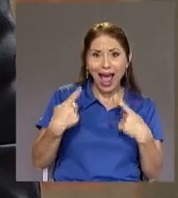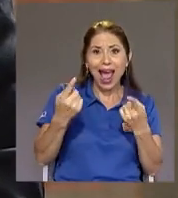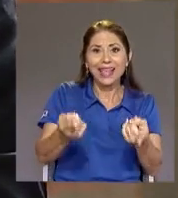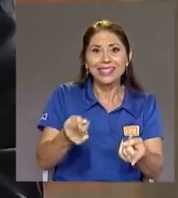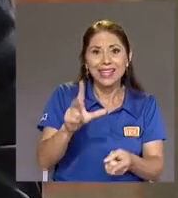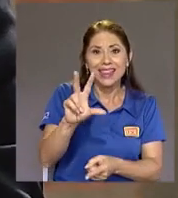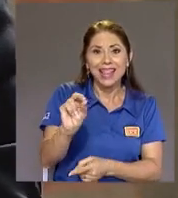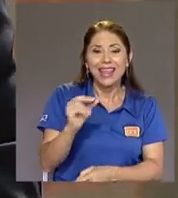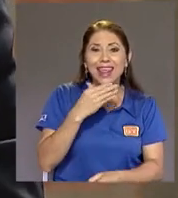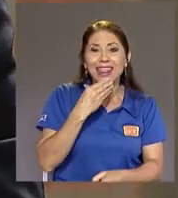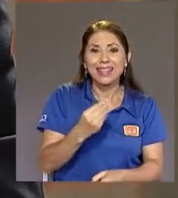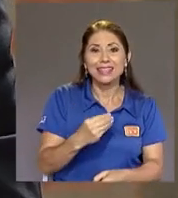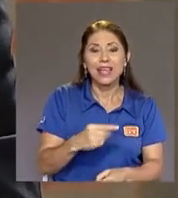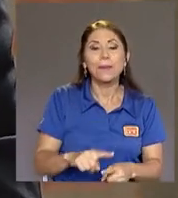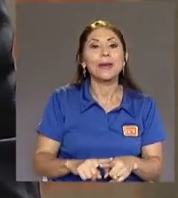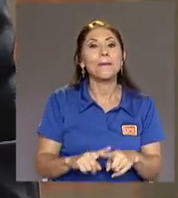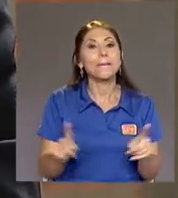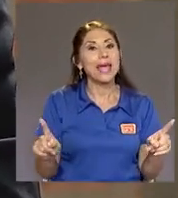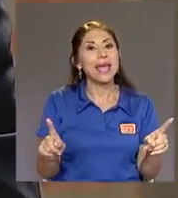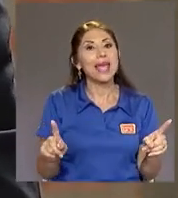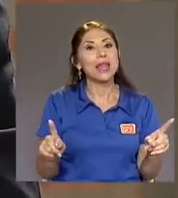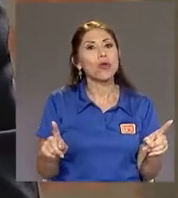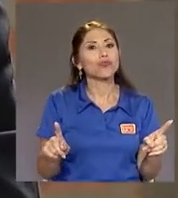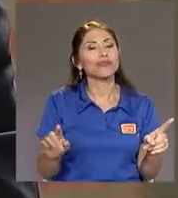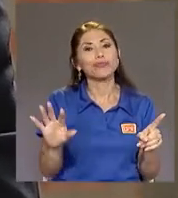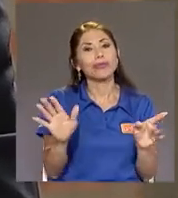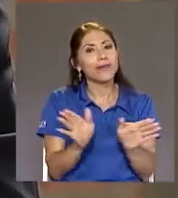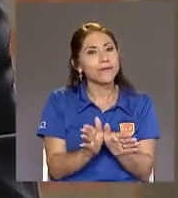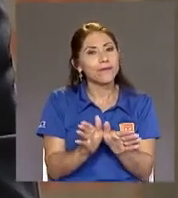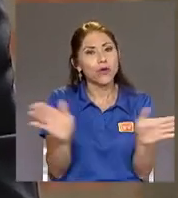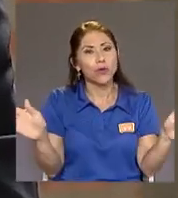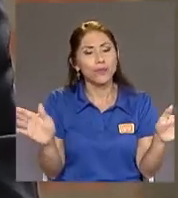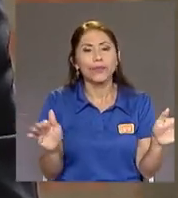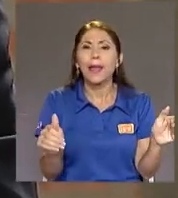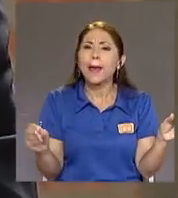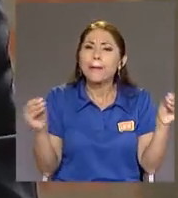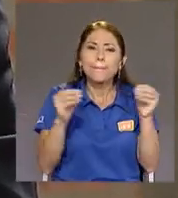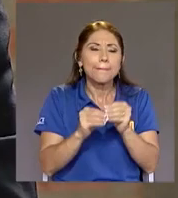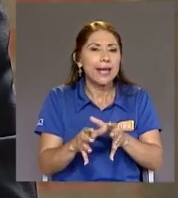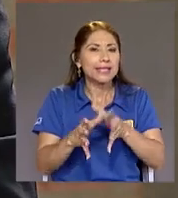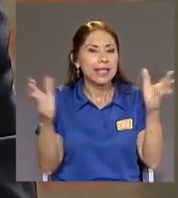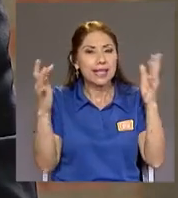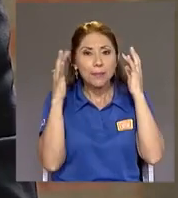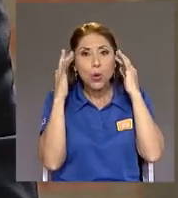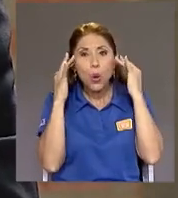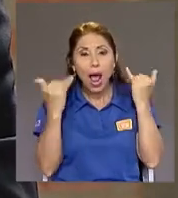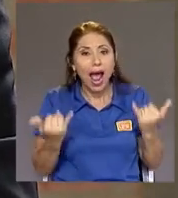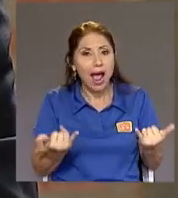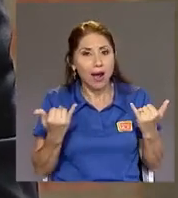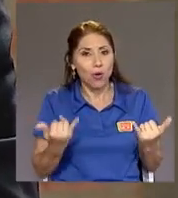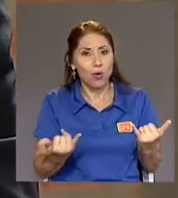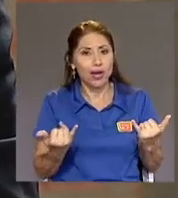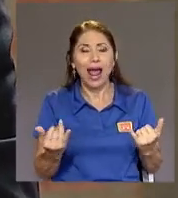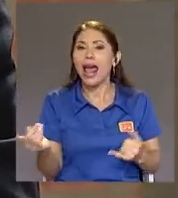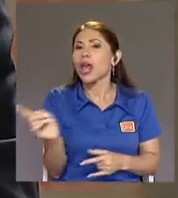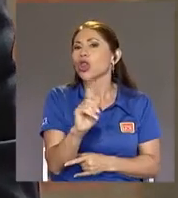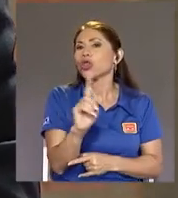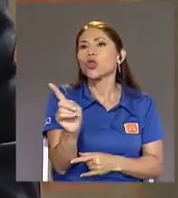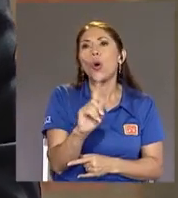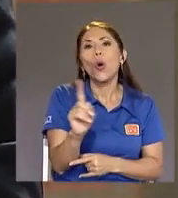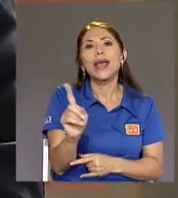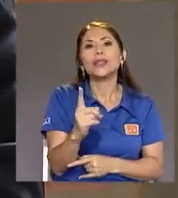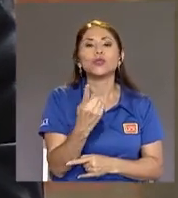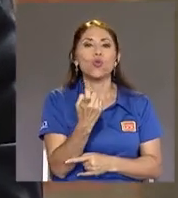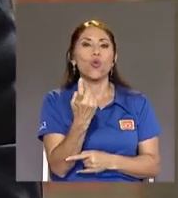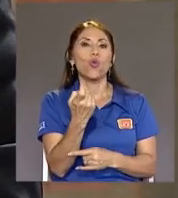digamos A grandes básicos La mayor preocupación Que tendríamos ahora No es tanto Un pago